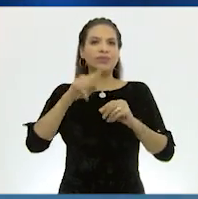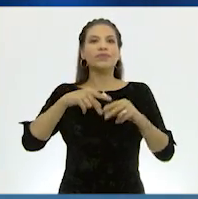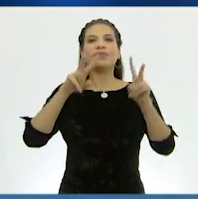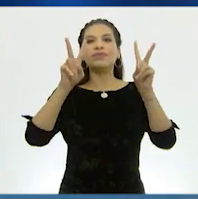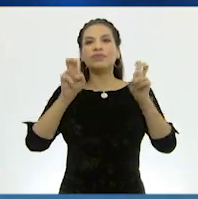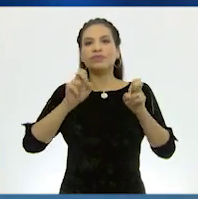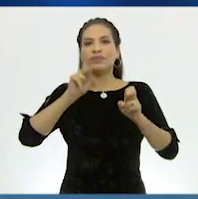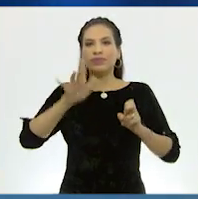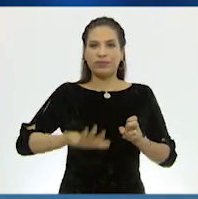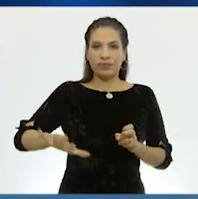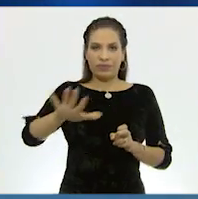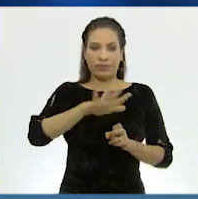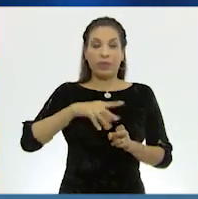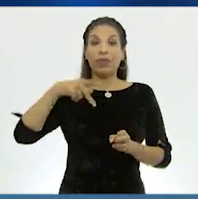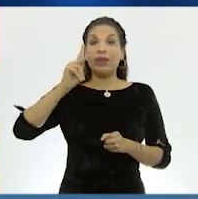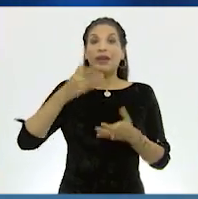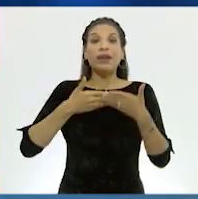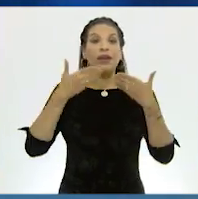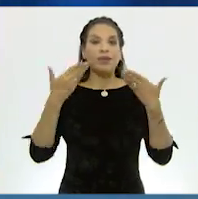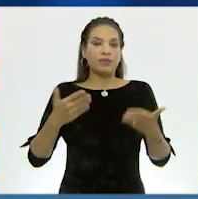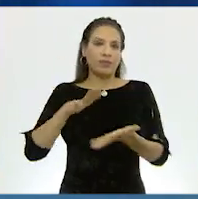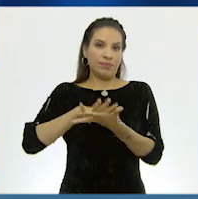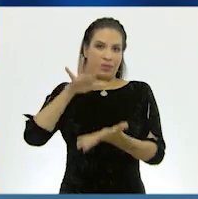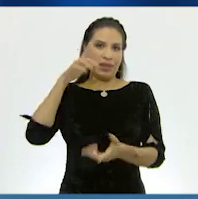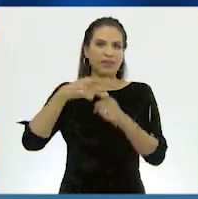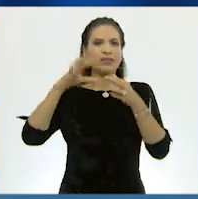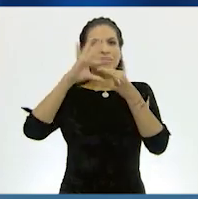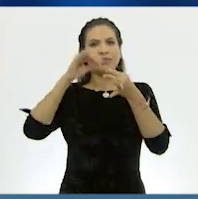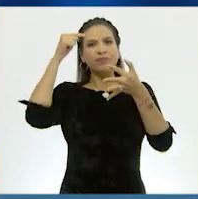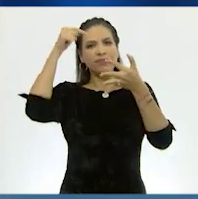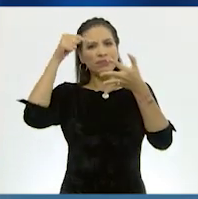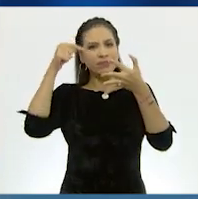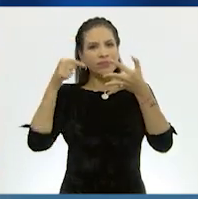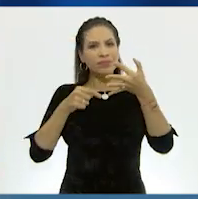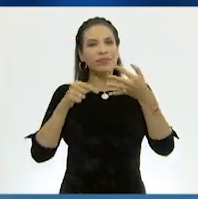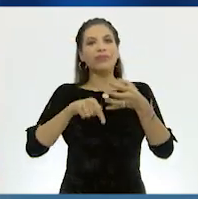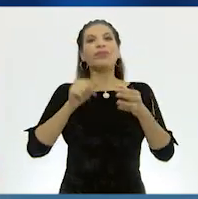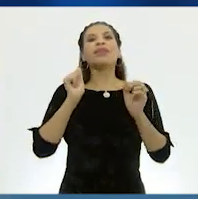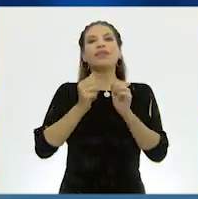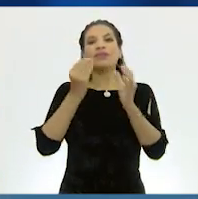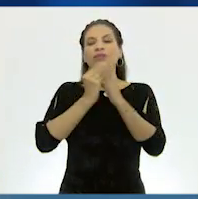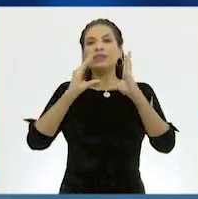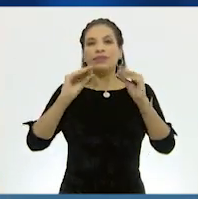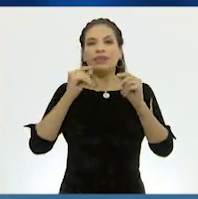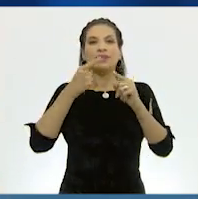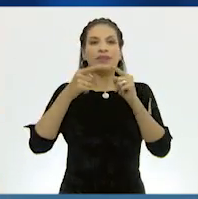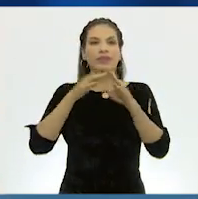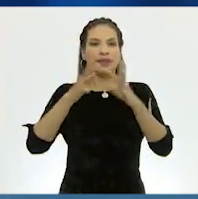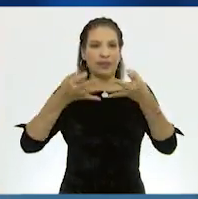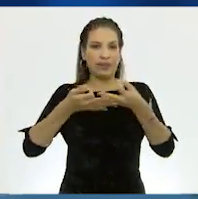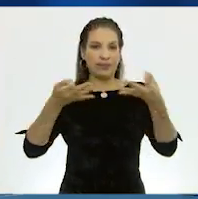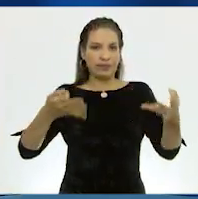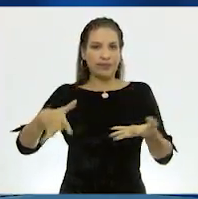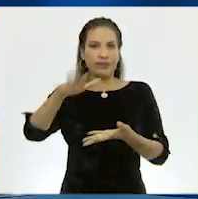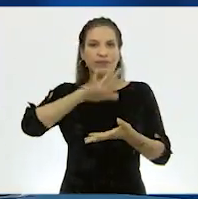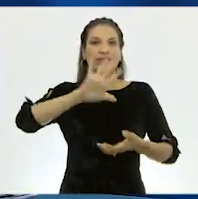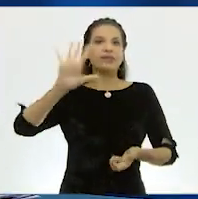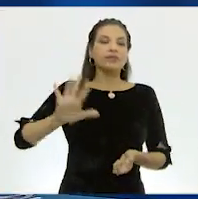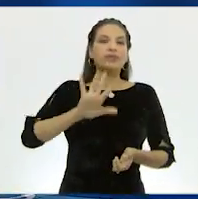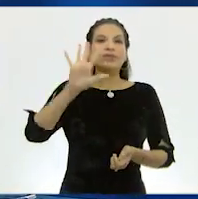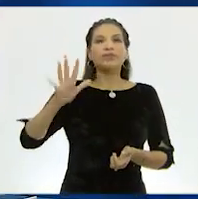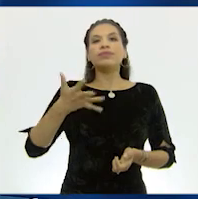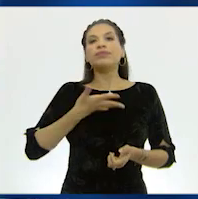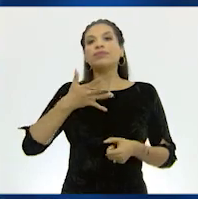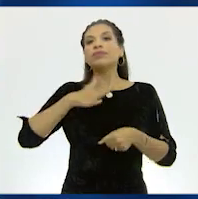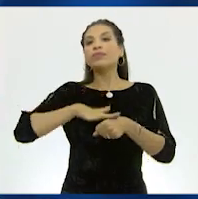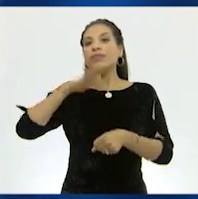tema de la población, pero ahora con mayor detalle, porque en esta clase aprenderemos sobre los territorios de los continentes que